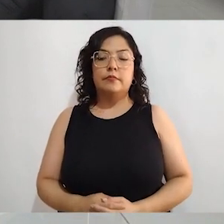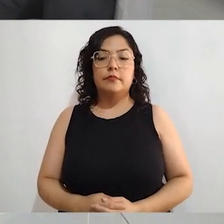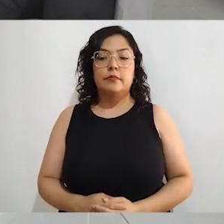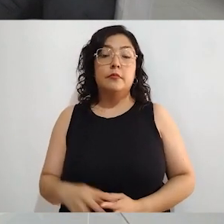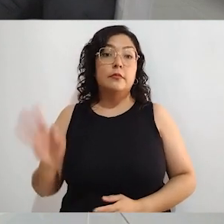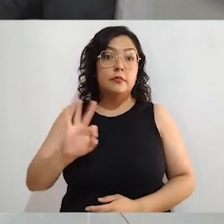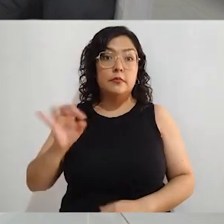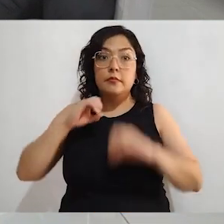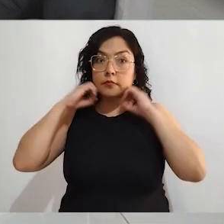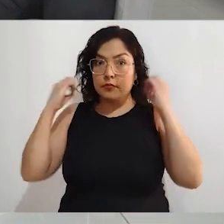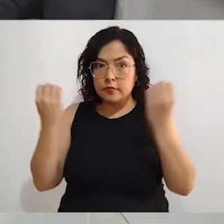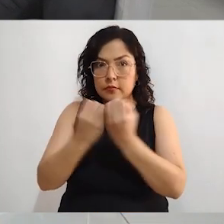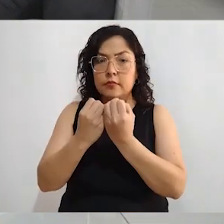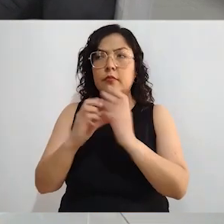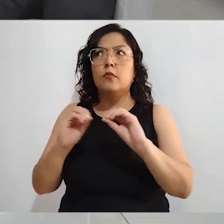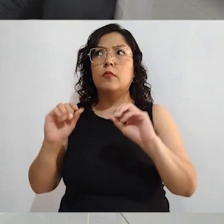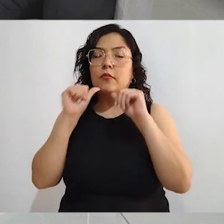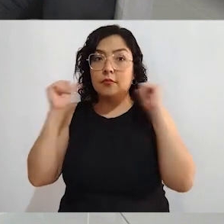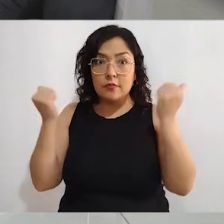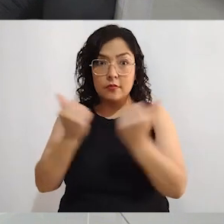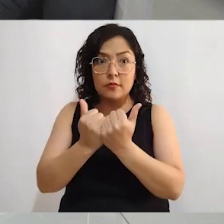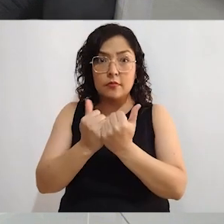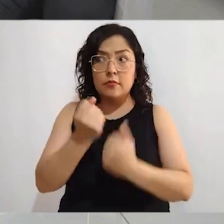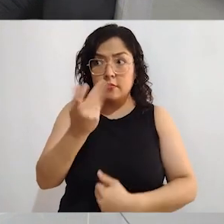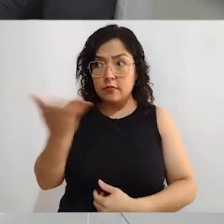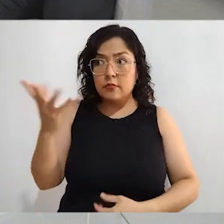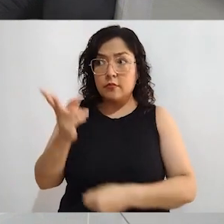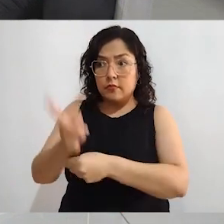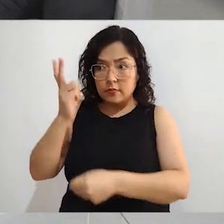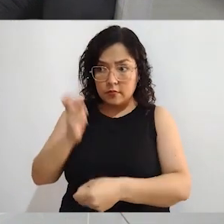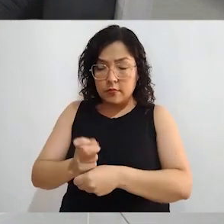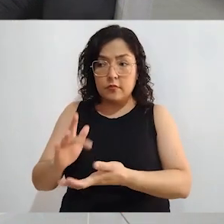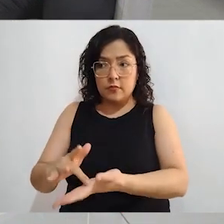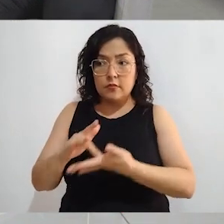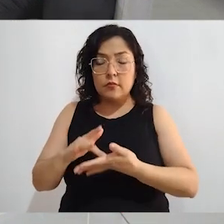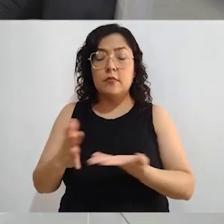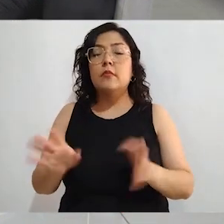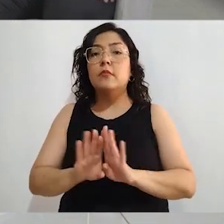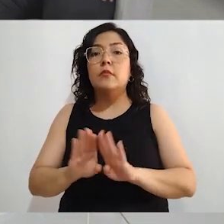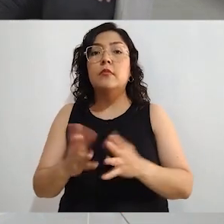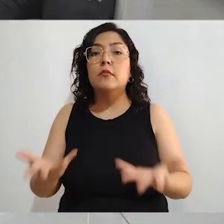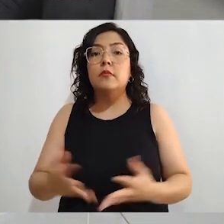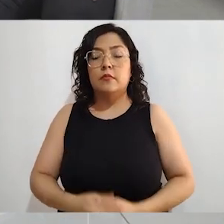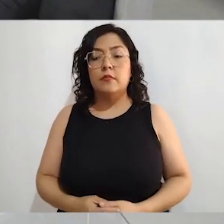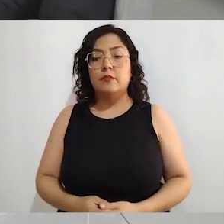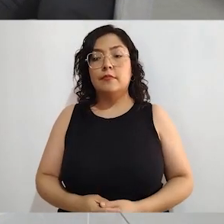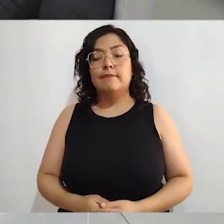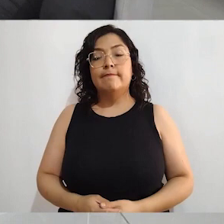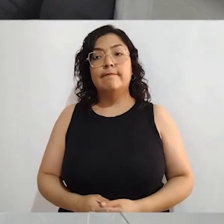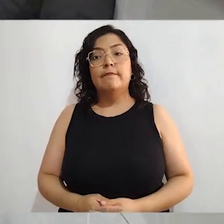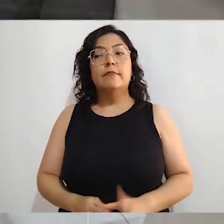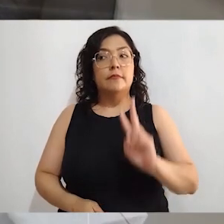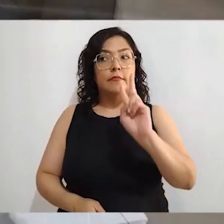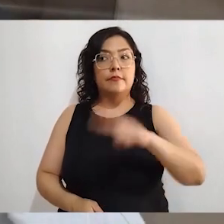vez en organizaciones de la sociedad civil, para que esto tenga un impacto mucho mayor en la ciudadanía. Sí, correcto, mi estimado Juan